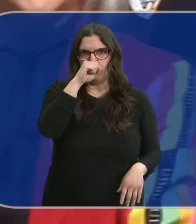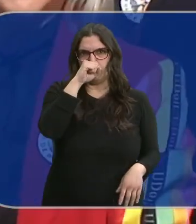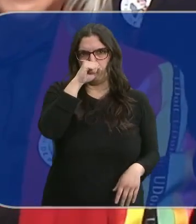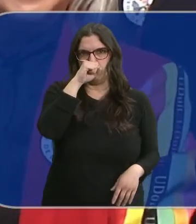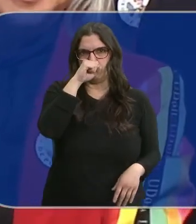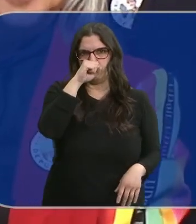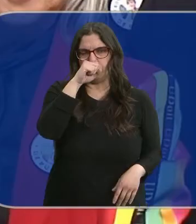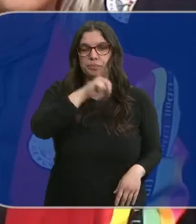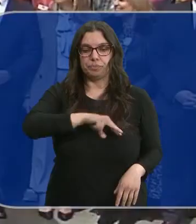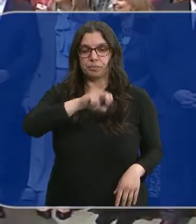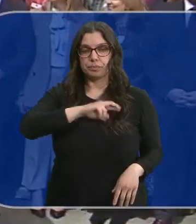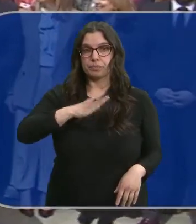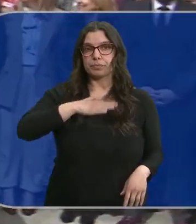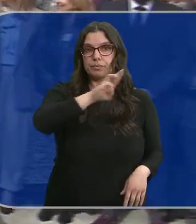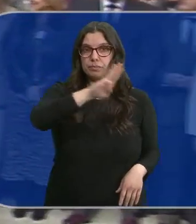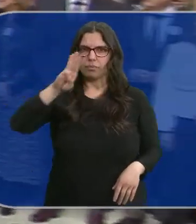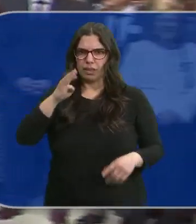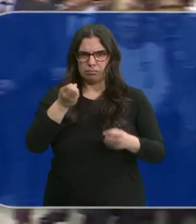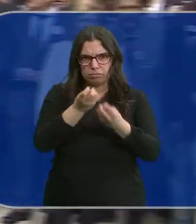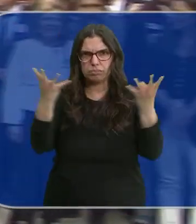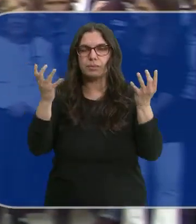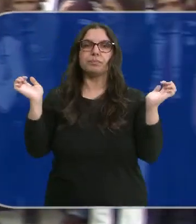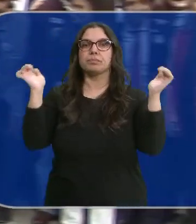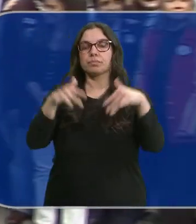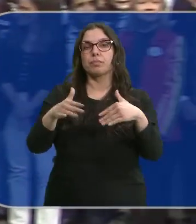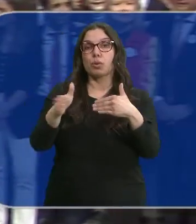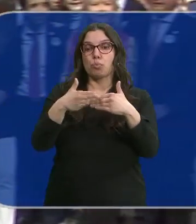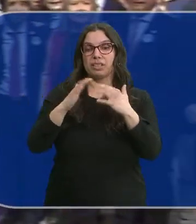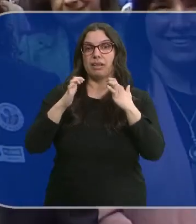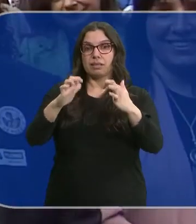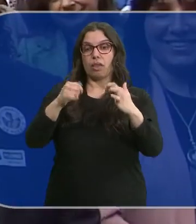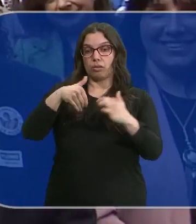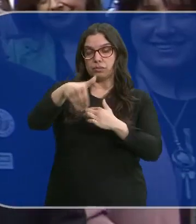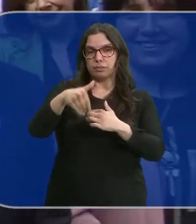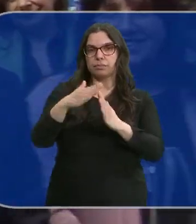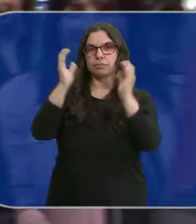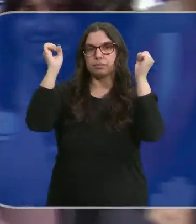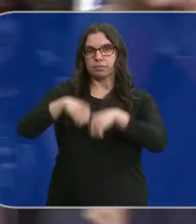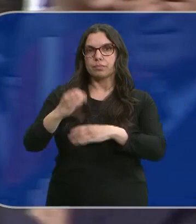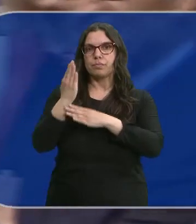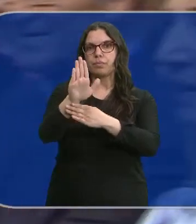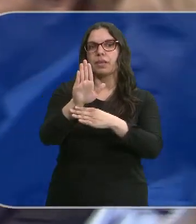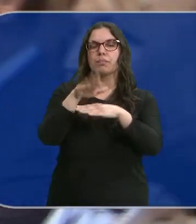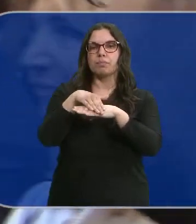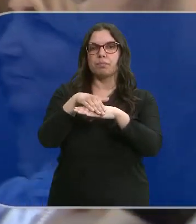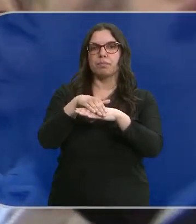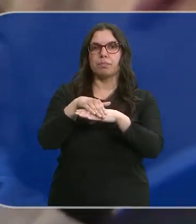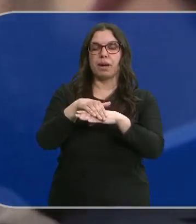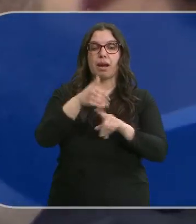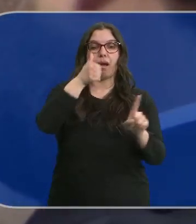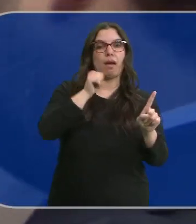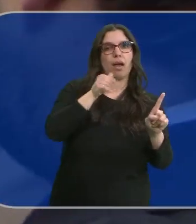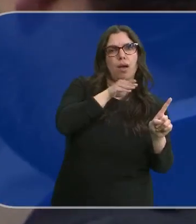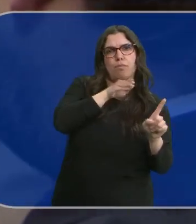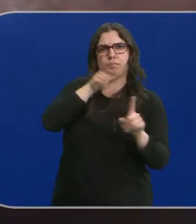Decenas de concejales del Partido Popular se han concentrado a las puertas del Senado donde se va a aprobar una moción para reprobar el ataque de Pedro